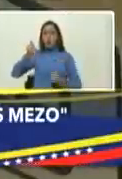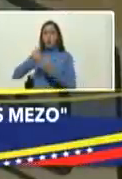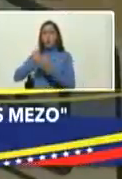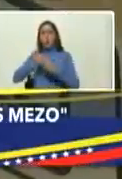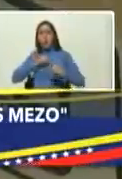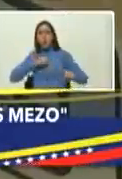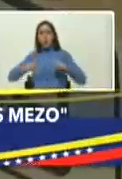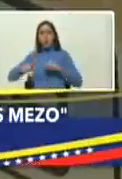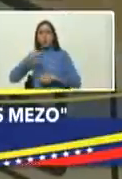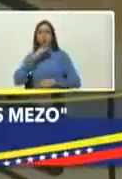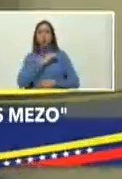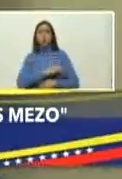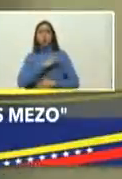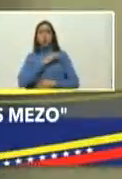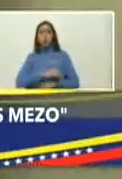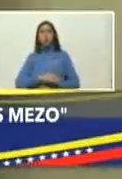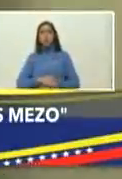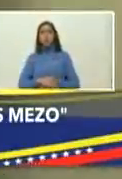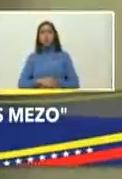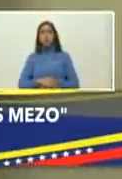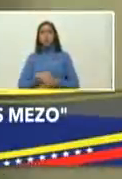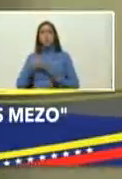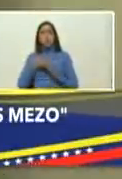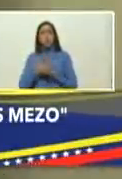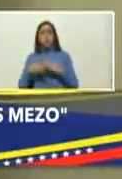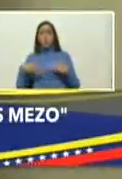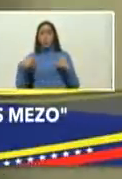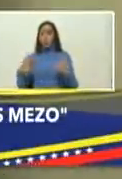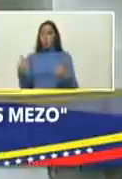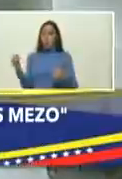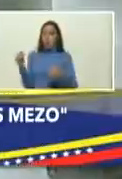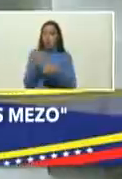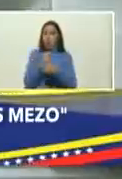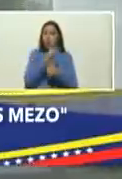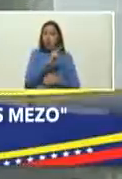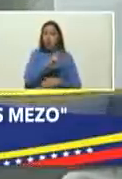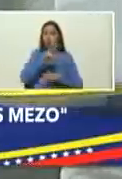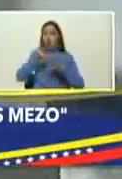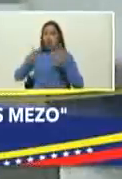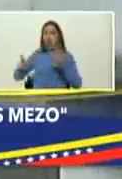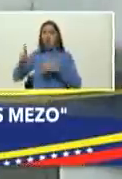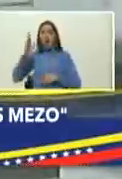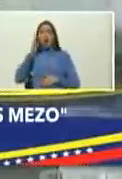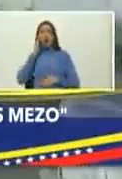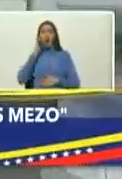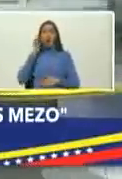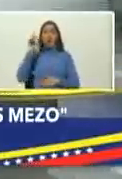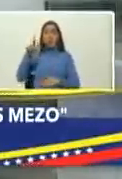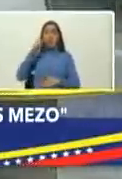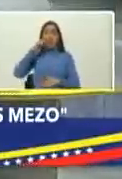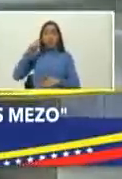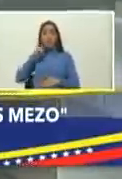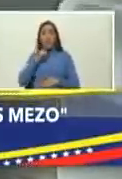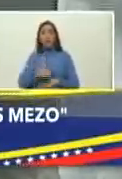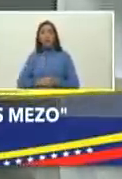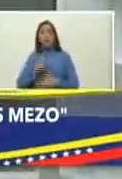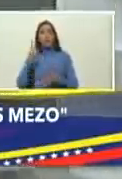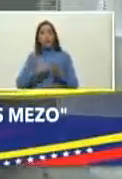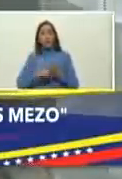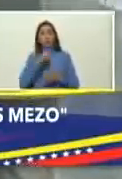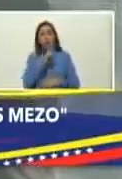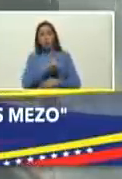movimientos sociales en el ámbito de salud han detectado 36 embarazadas 1.255